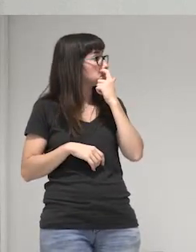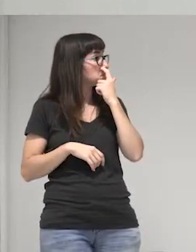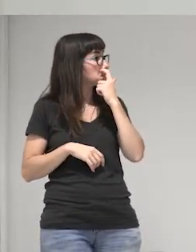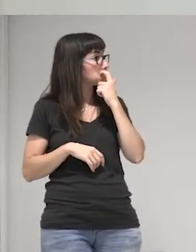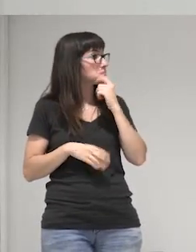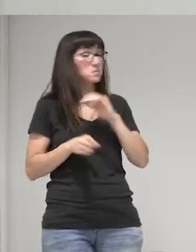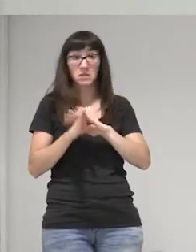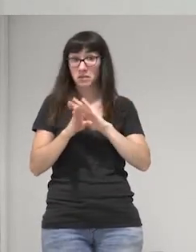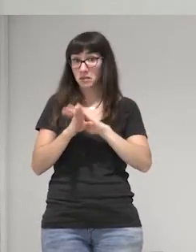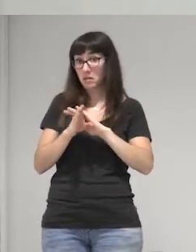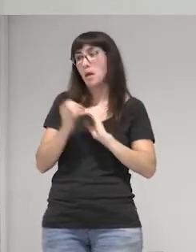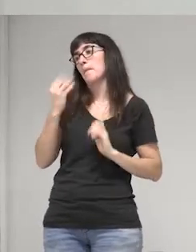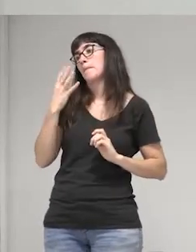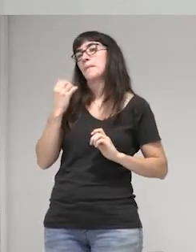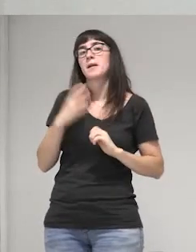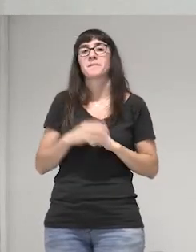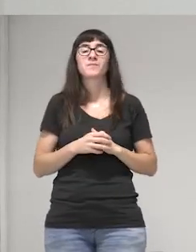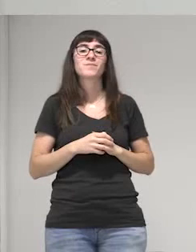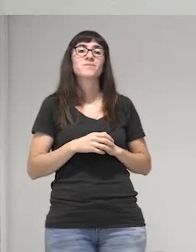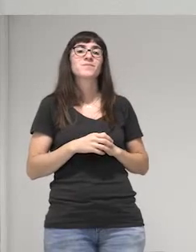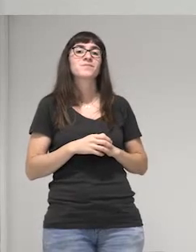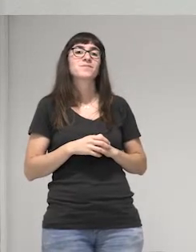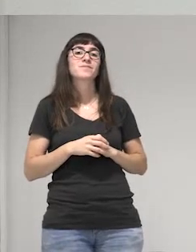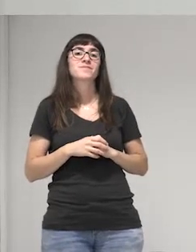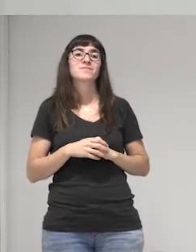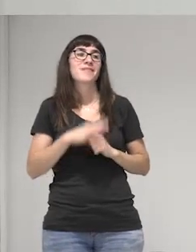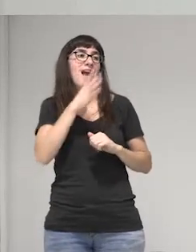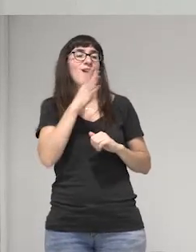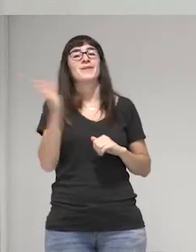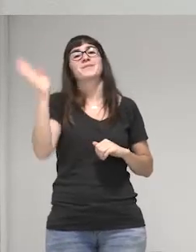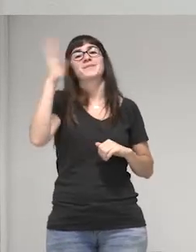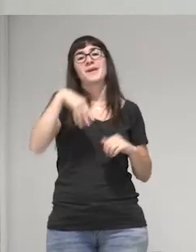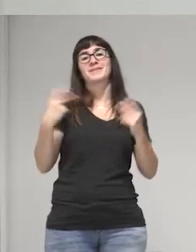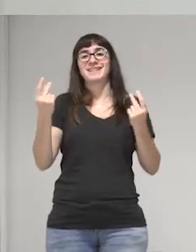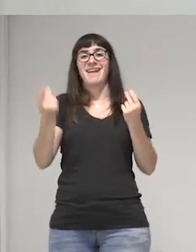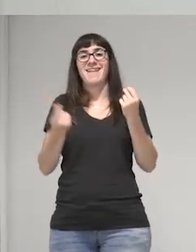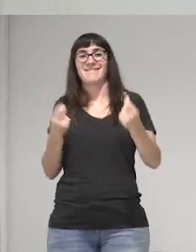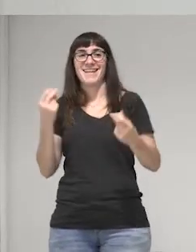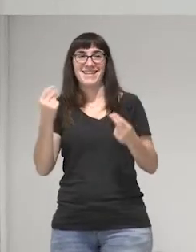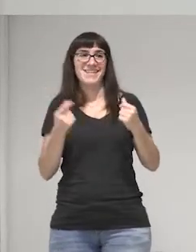¿todavía tengo tiempo? bueno párense vamos a bailar no son mentiras